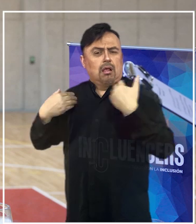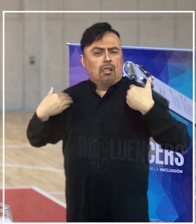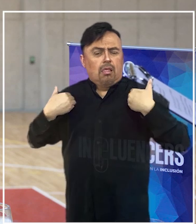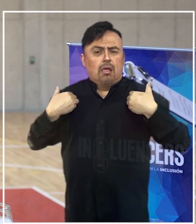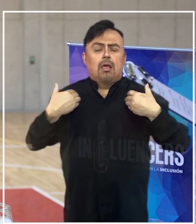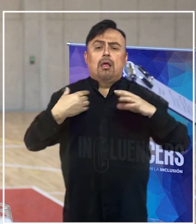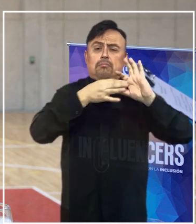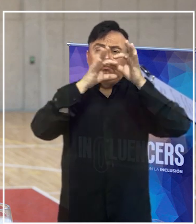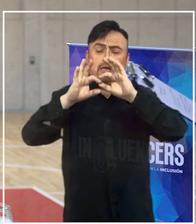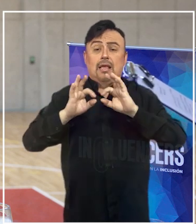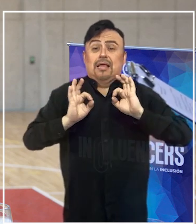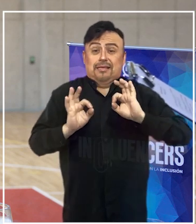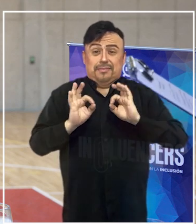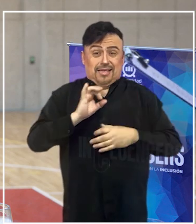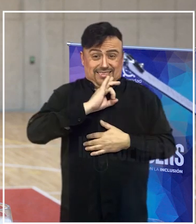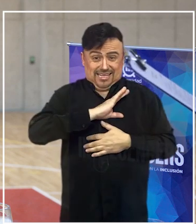Olimpiadas Especiales Chile